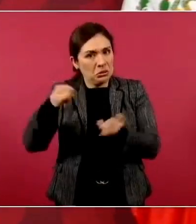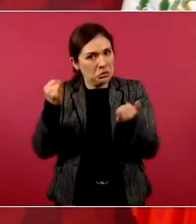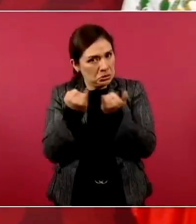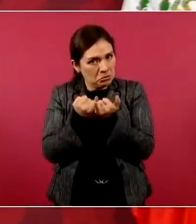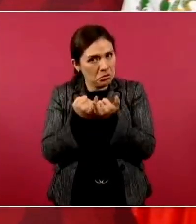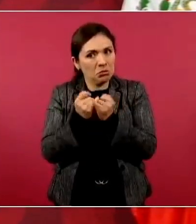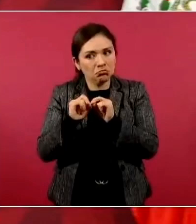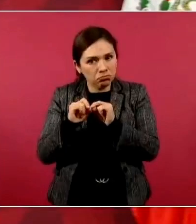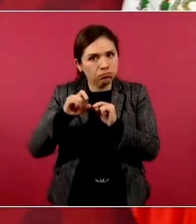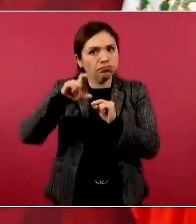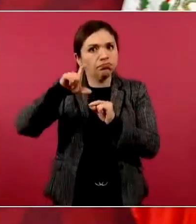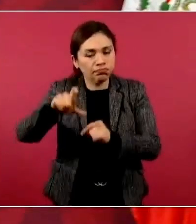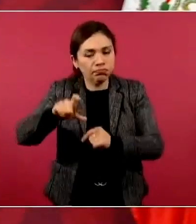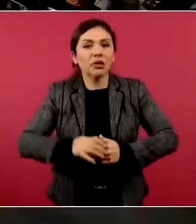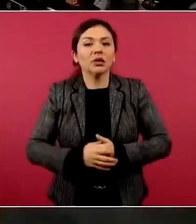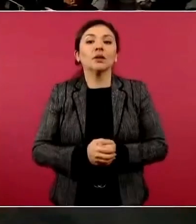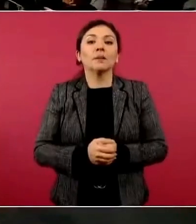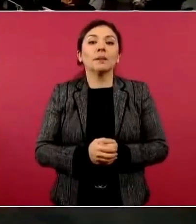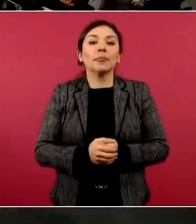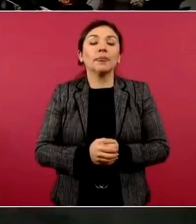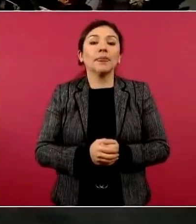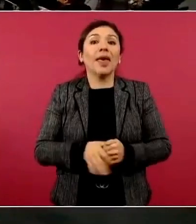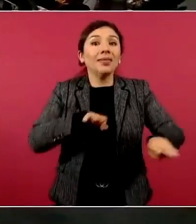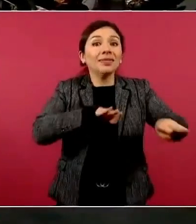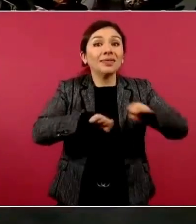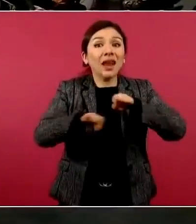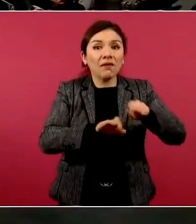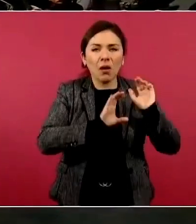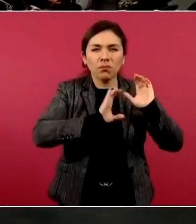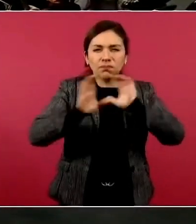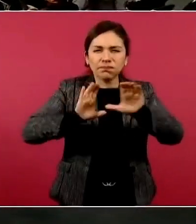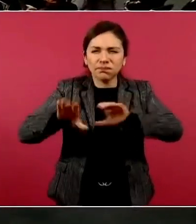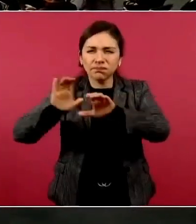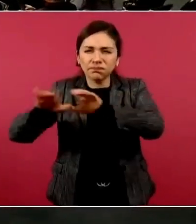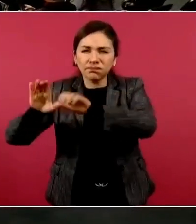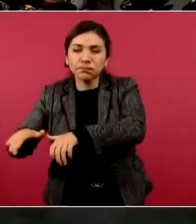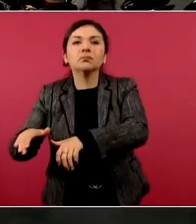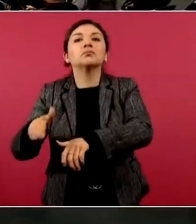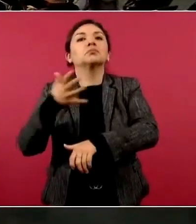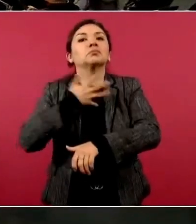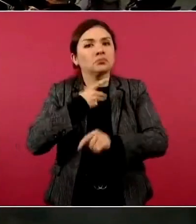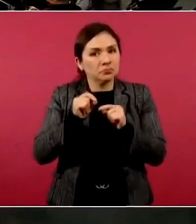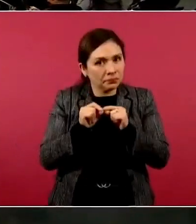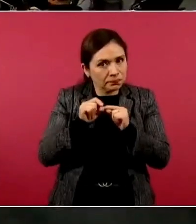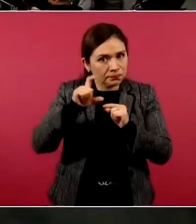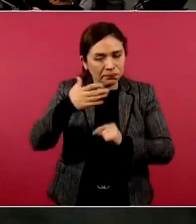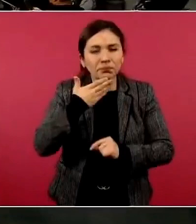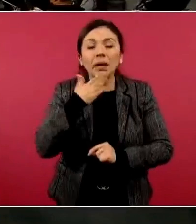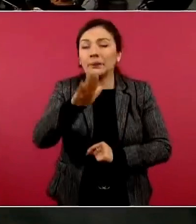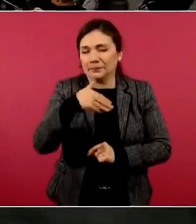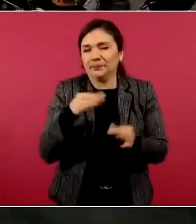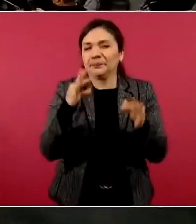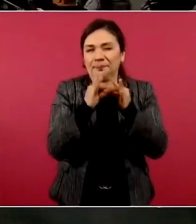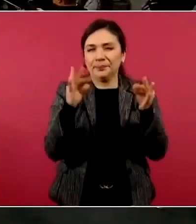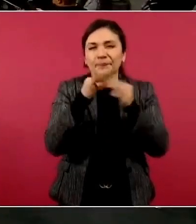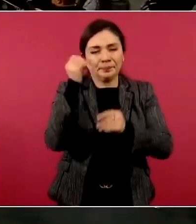han crecido los empleos. Ahora les quiero comentar algo,